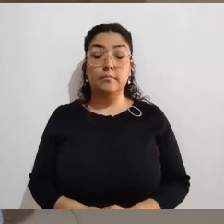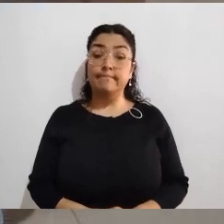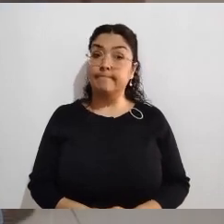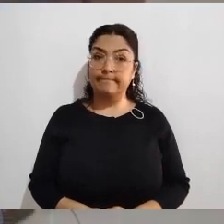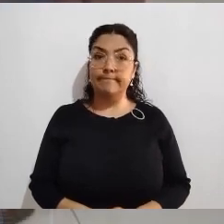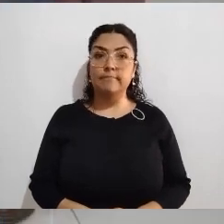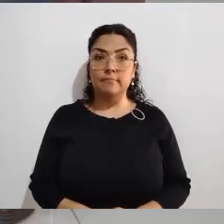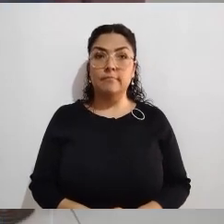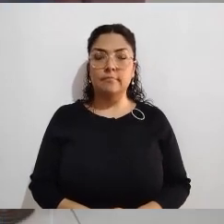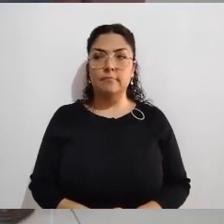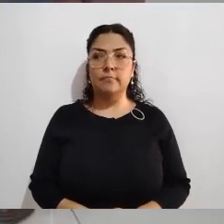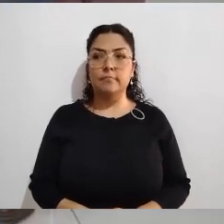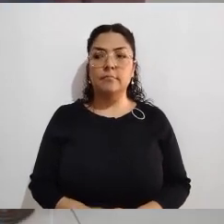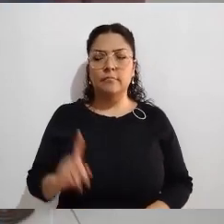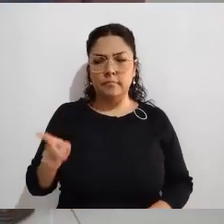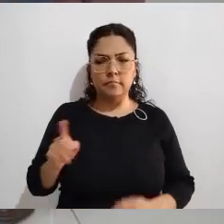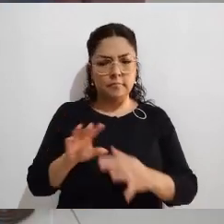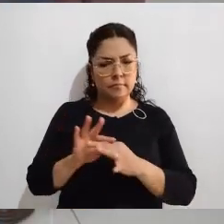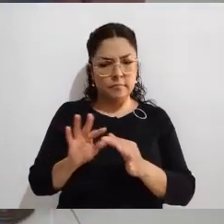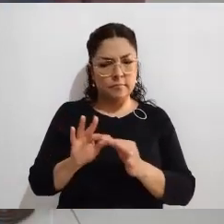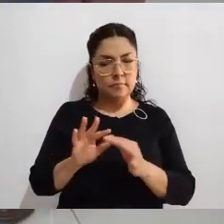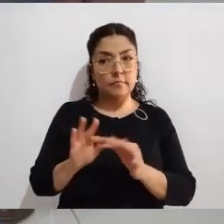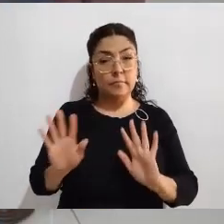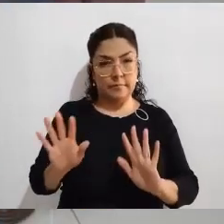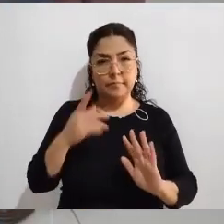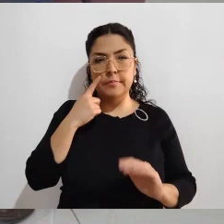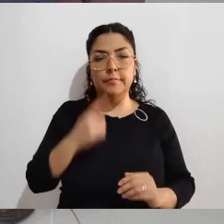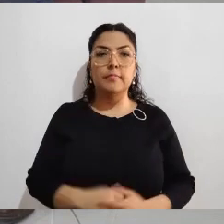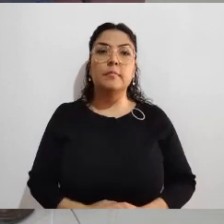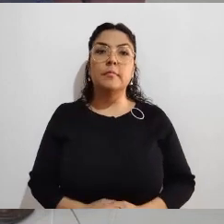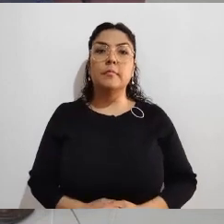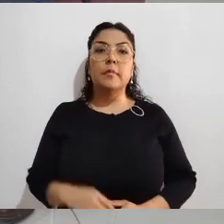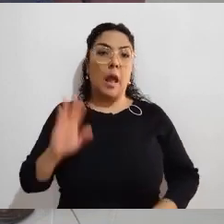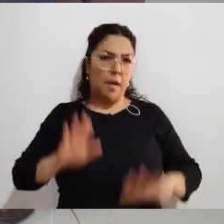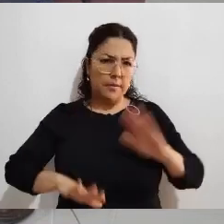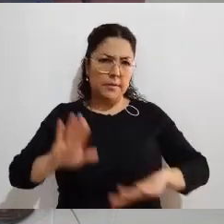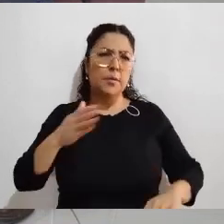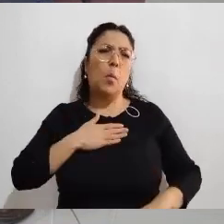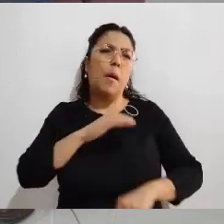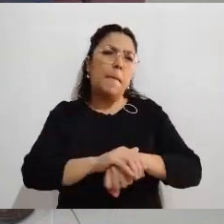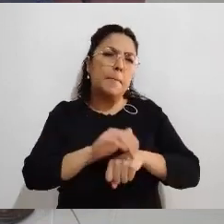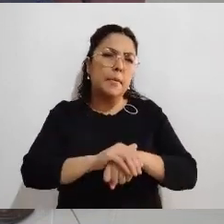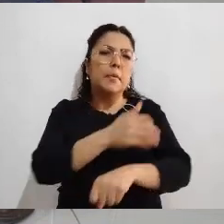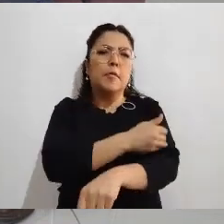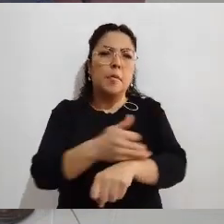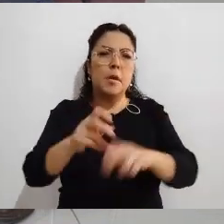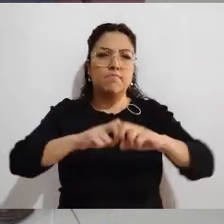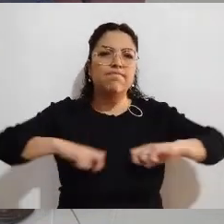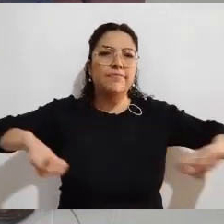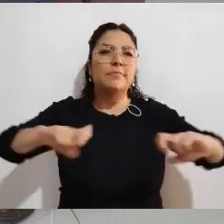se vienen abajo muchos mitos cuando uno dice, porque luego de repente cuando uno platicas así de café o familiares,